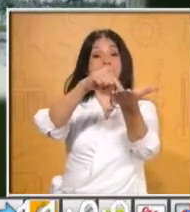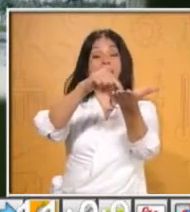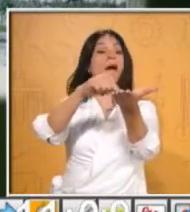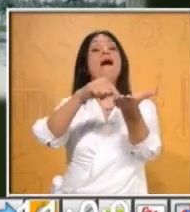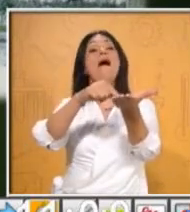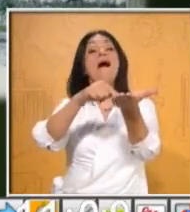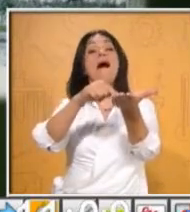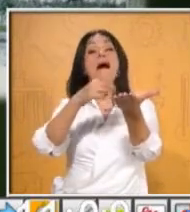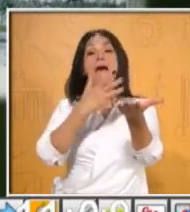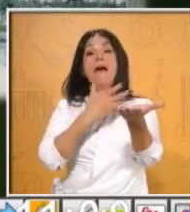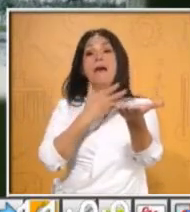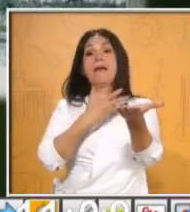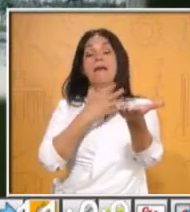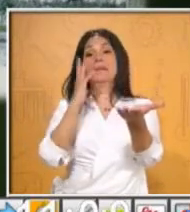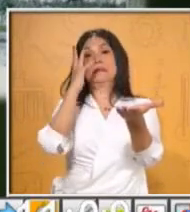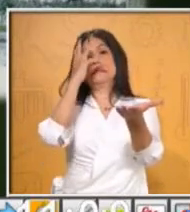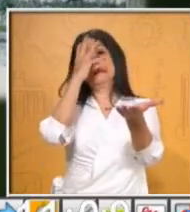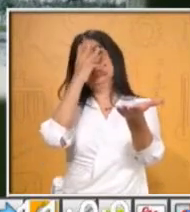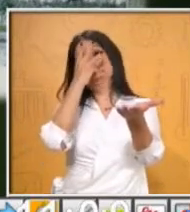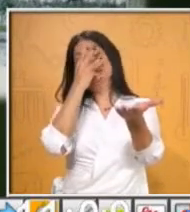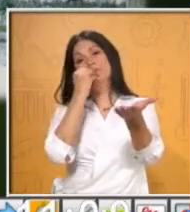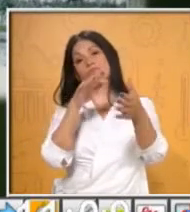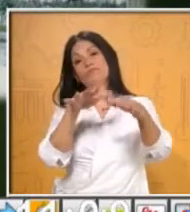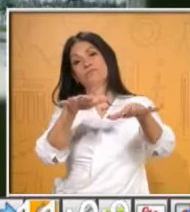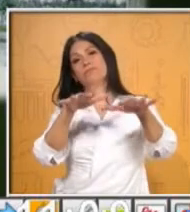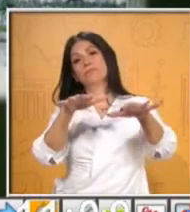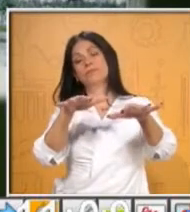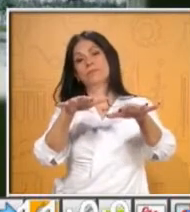contaminación en el aire. ¿Sí?